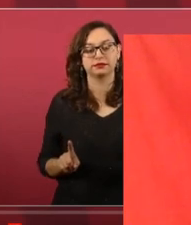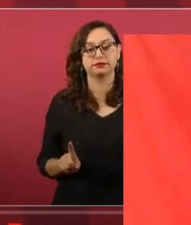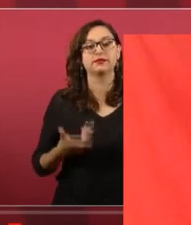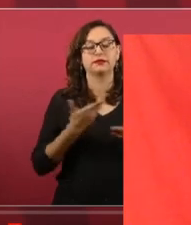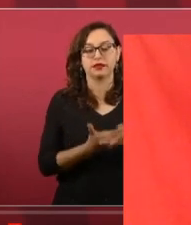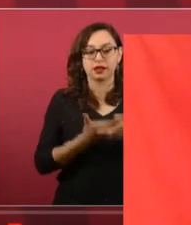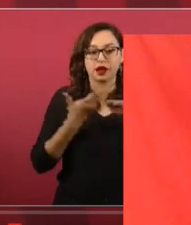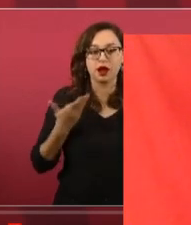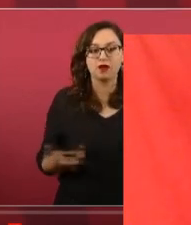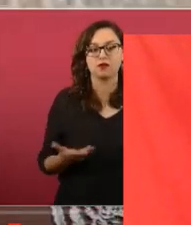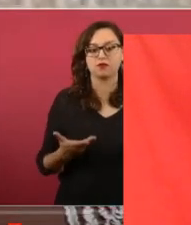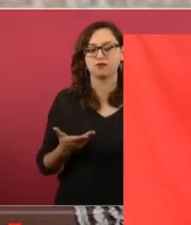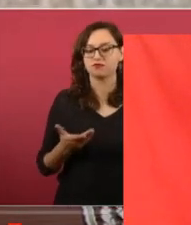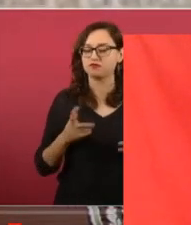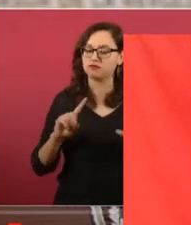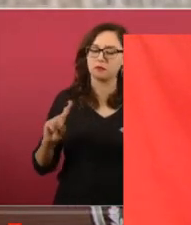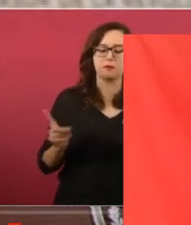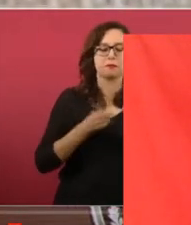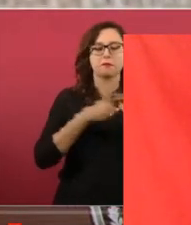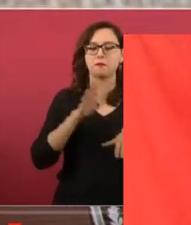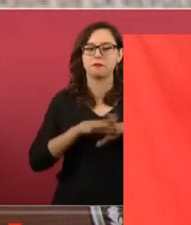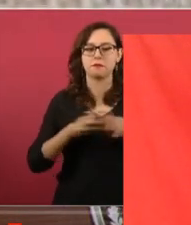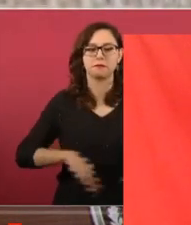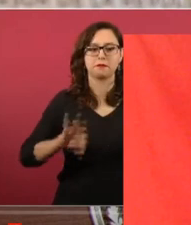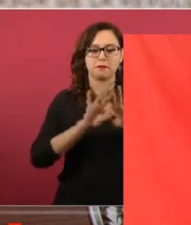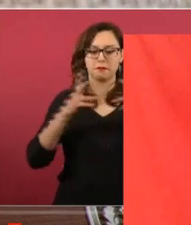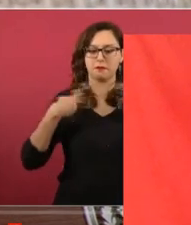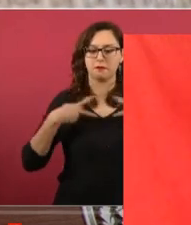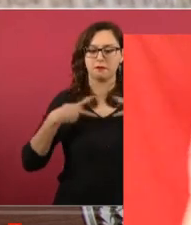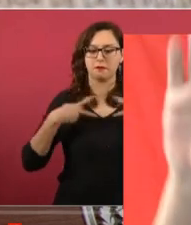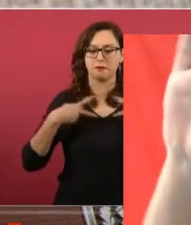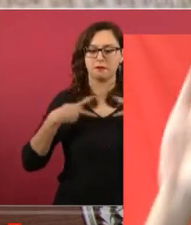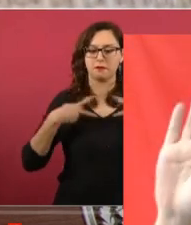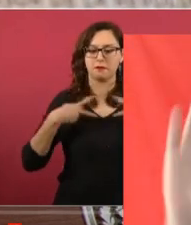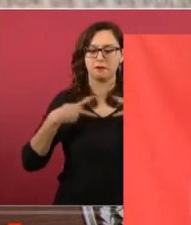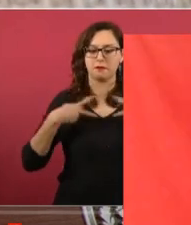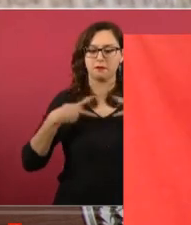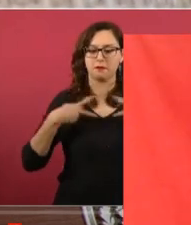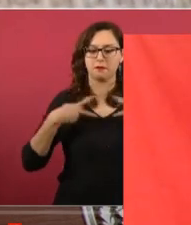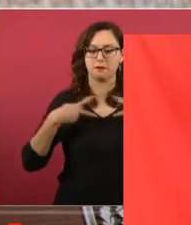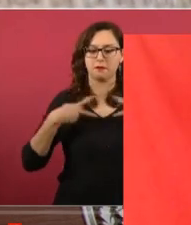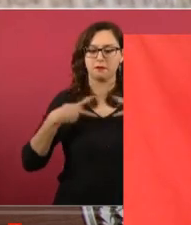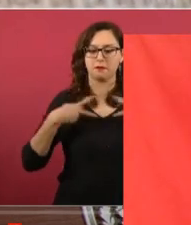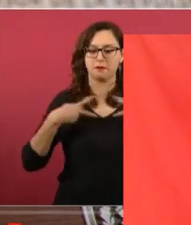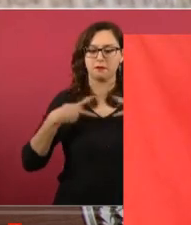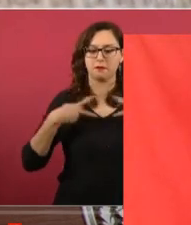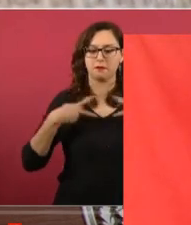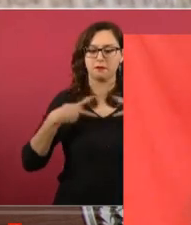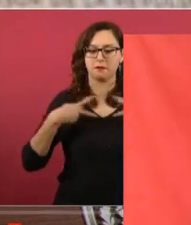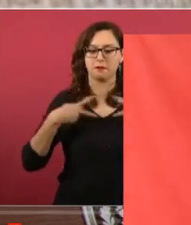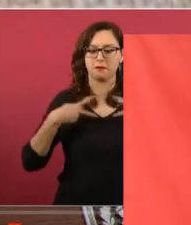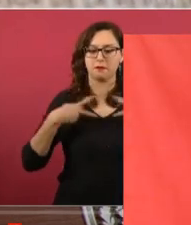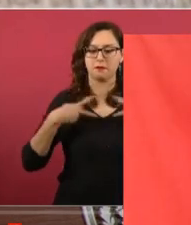Ahora, el protagonista principal es el pueblo. ¡Uh! ¡Ay, qué nervios! Nunca he